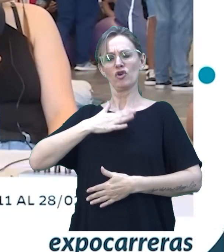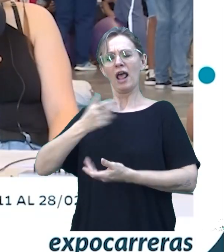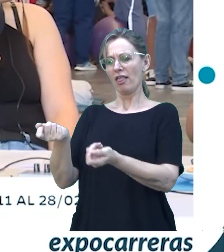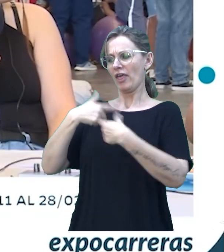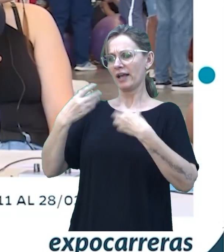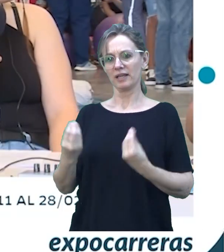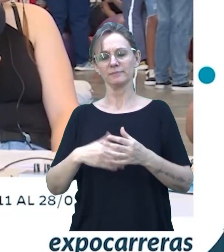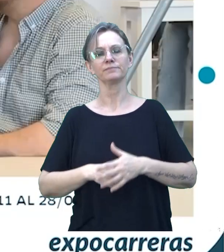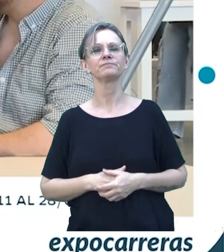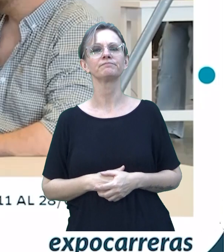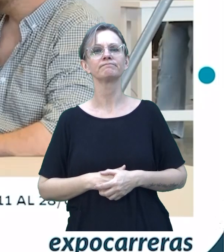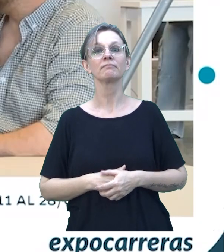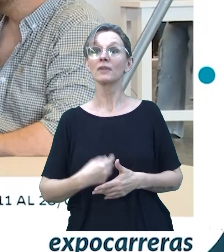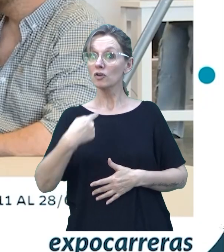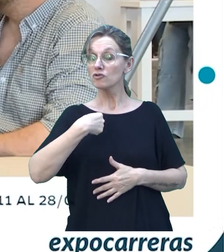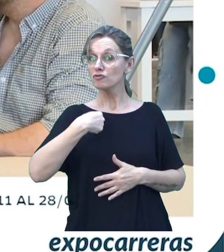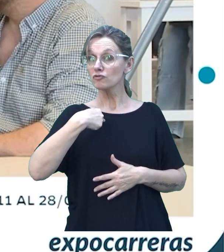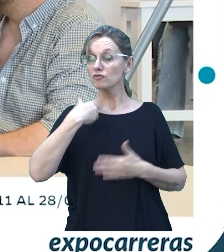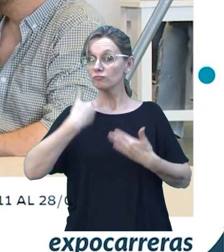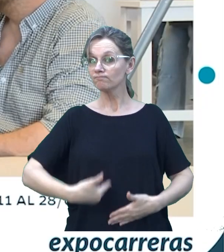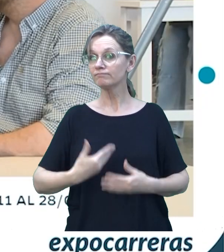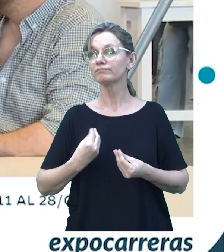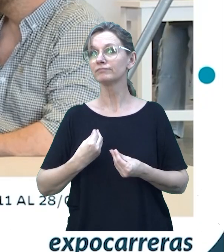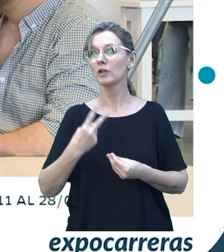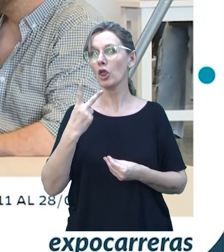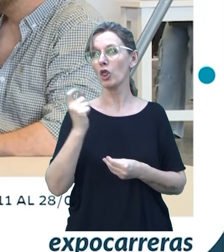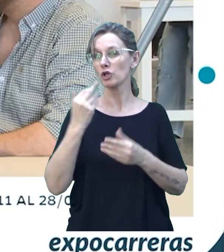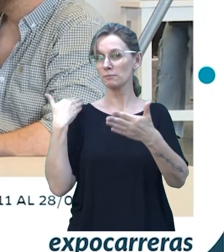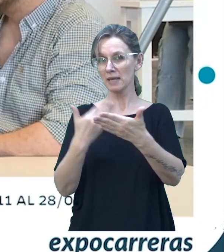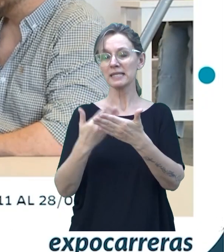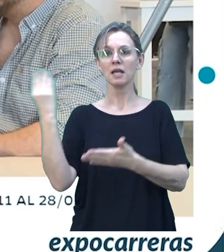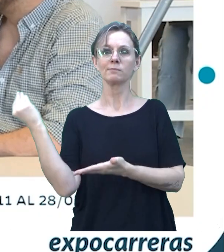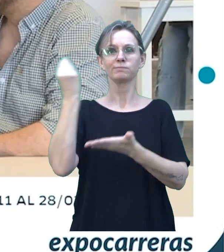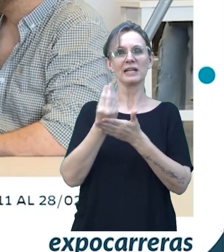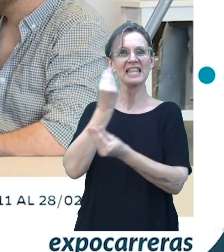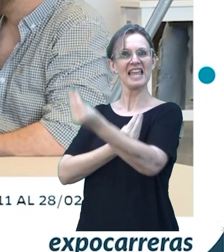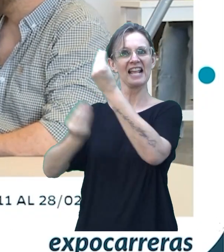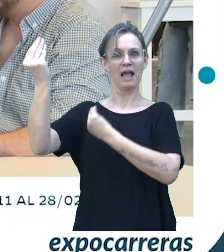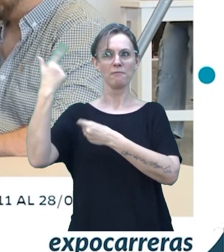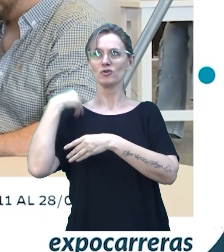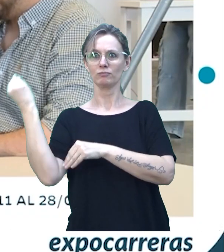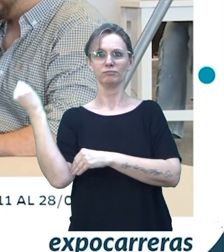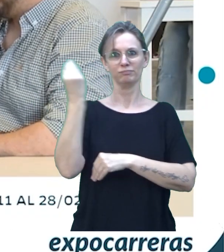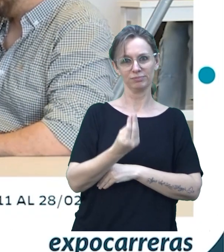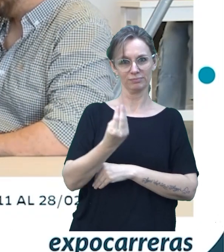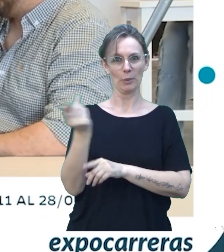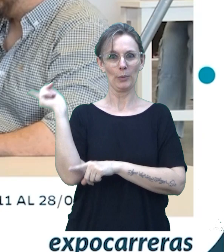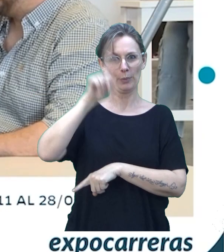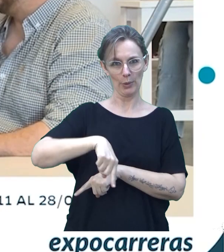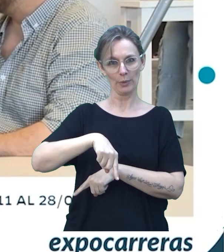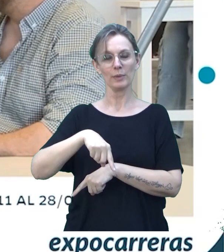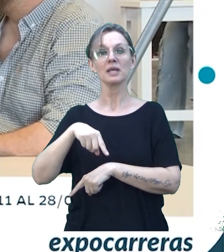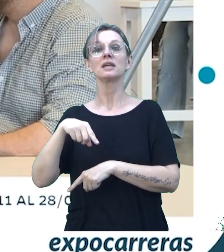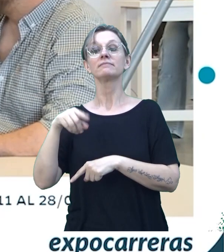Bueno, yo en particular, hace dos meses llegué de intercambio. La verdad que los conocimientos que me ha brindado la FADU dentro del diseño